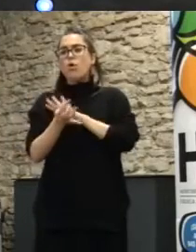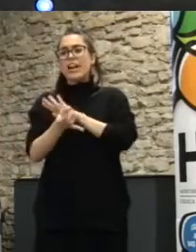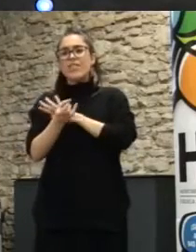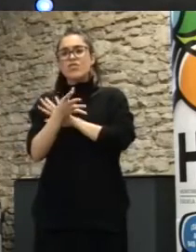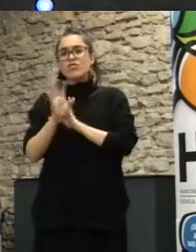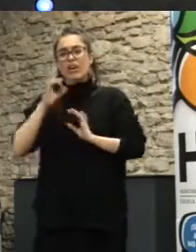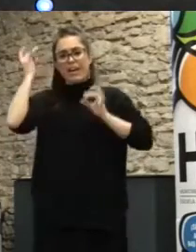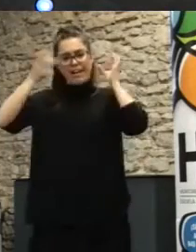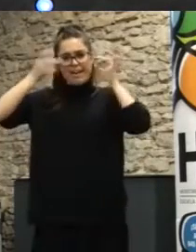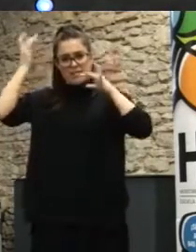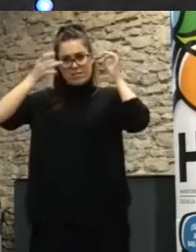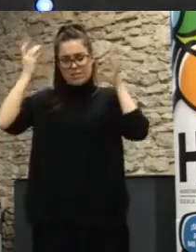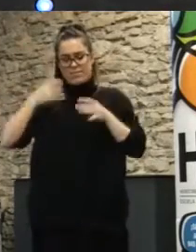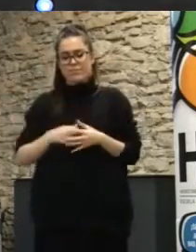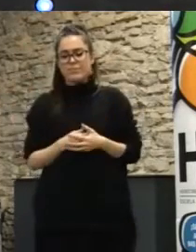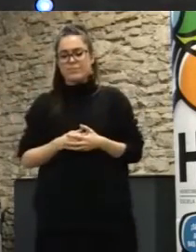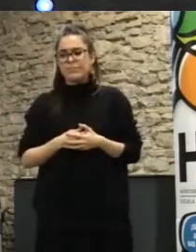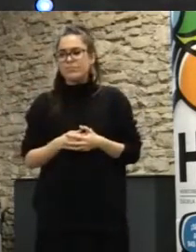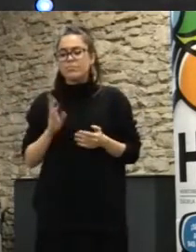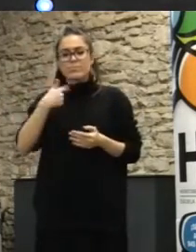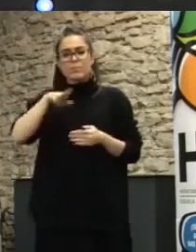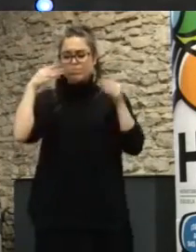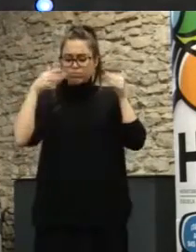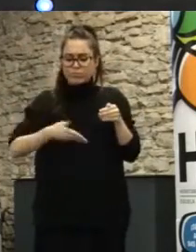para la ciudad. Es decir, nos focalizamos en el individuo.